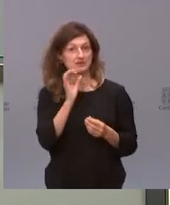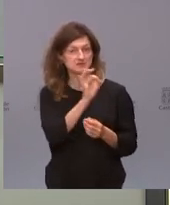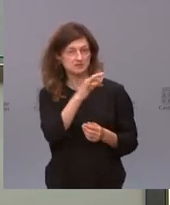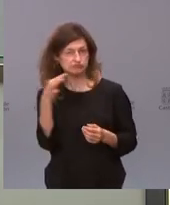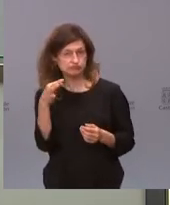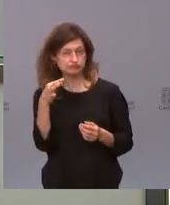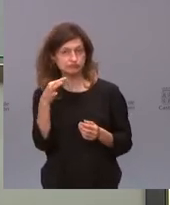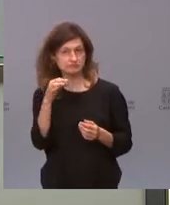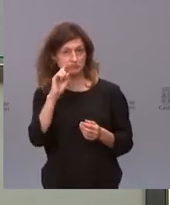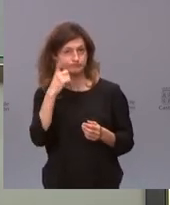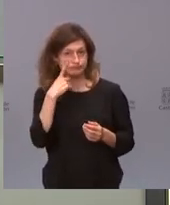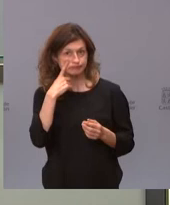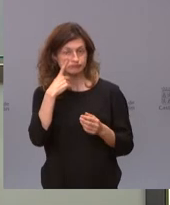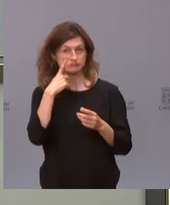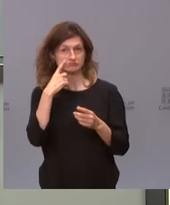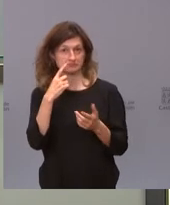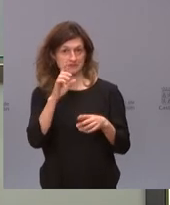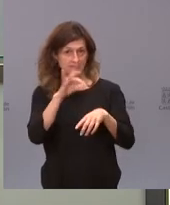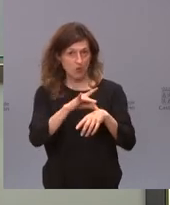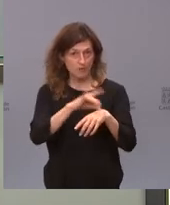si le parece que ayudaría a contribuir un poco